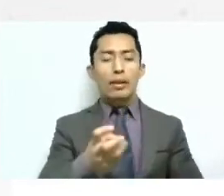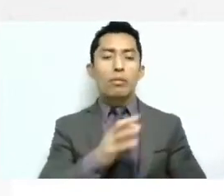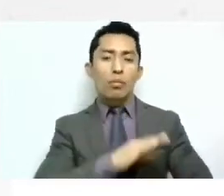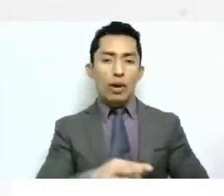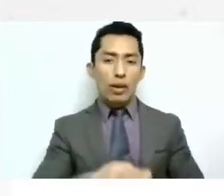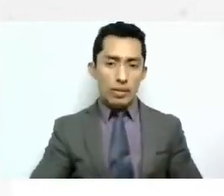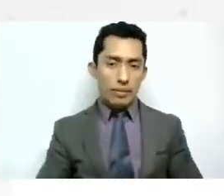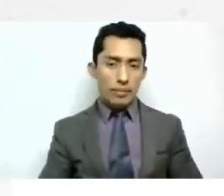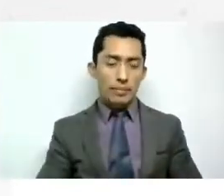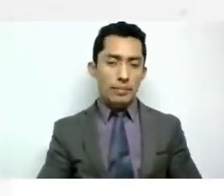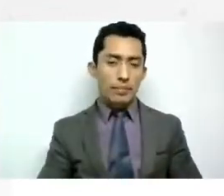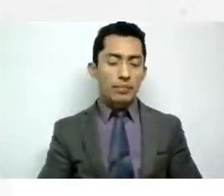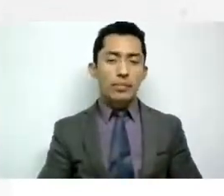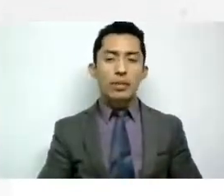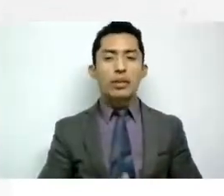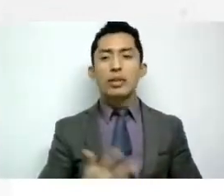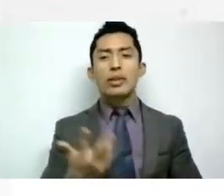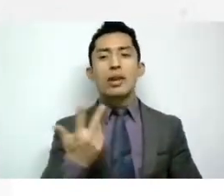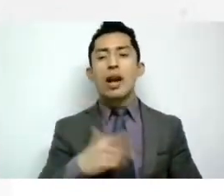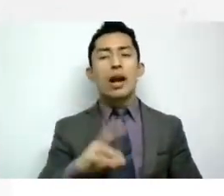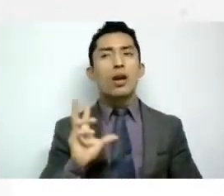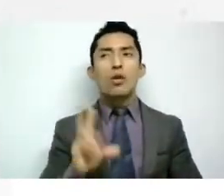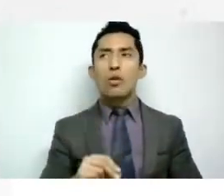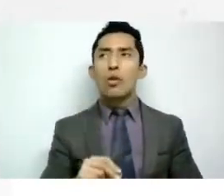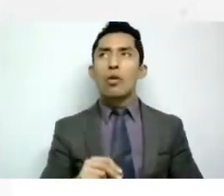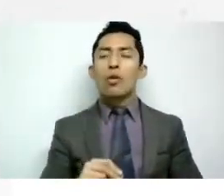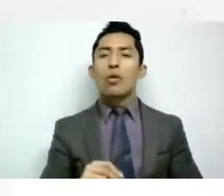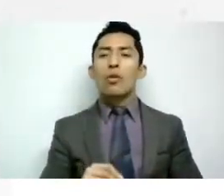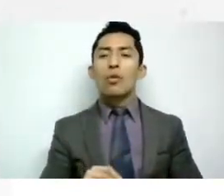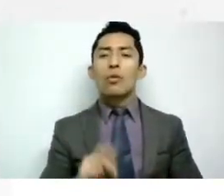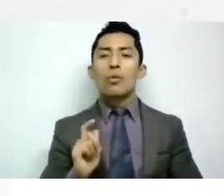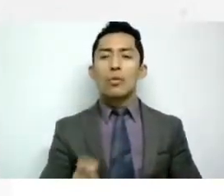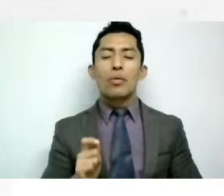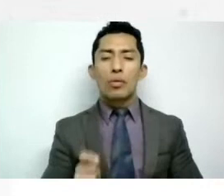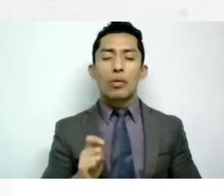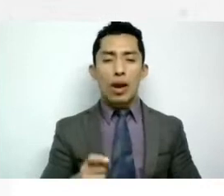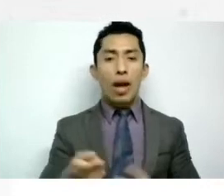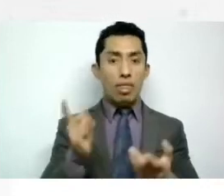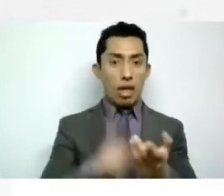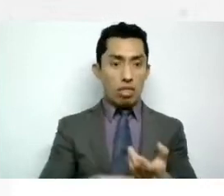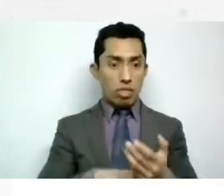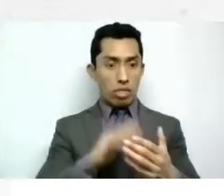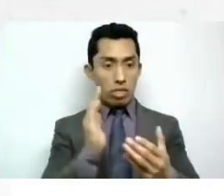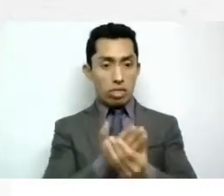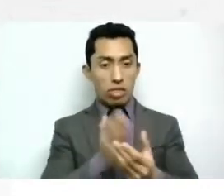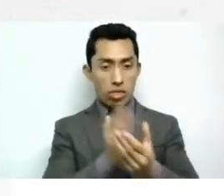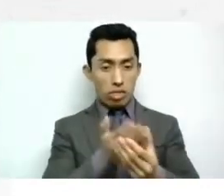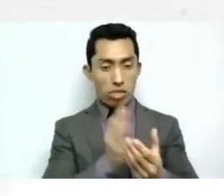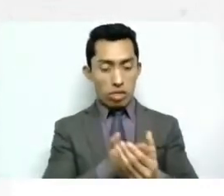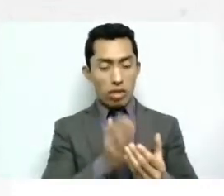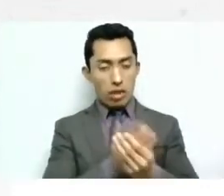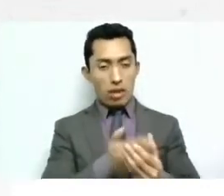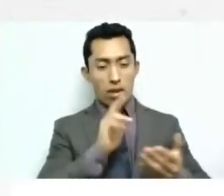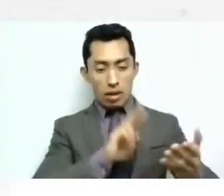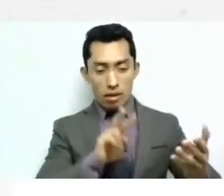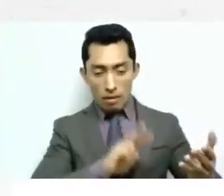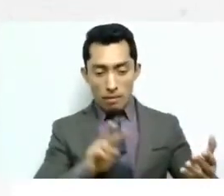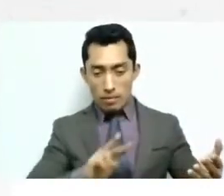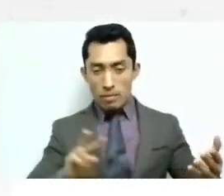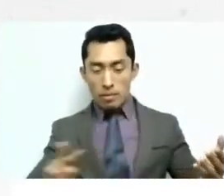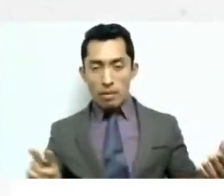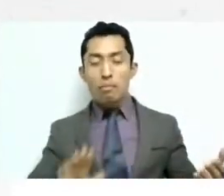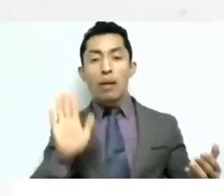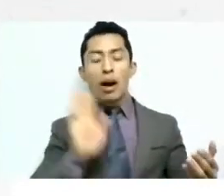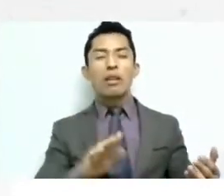no tenemos que ver los expedientes como como nada más un